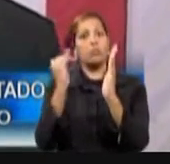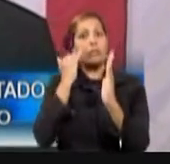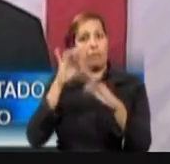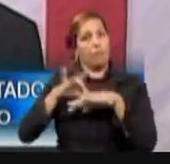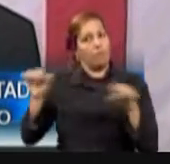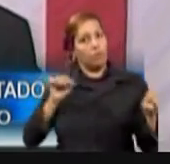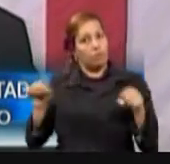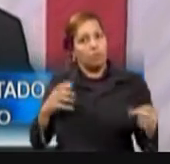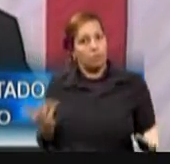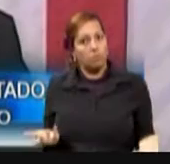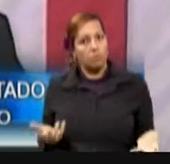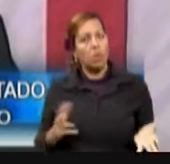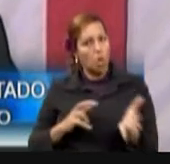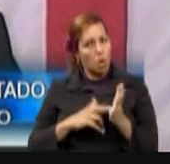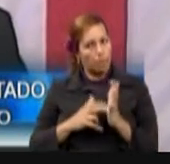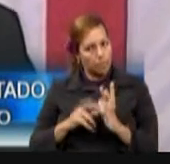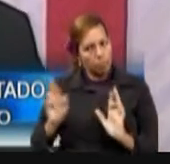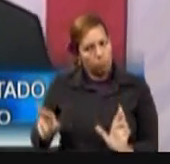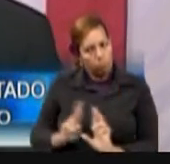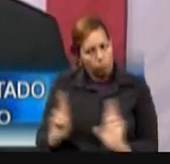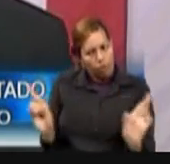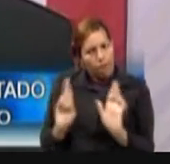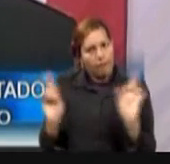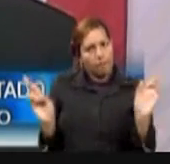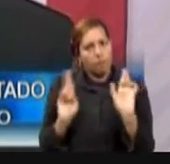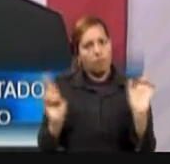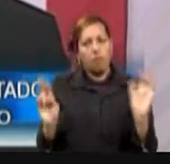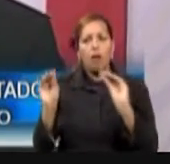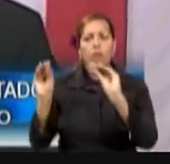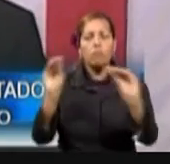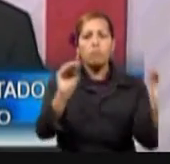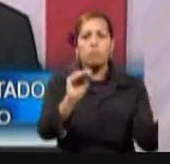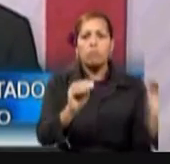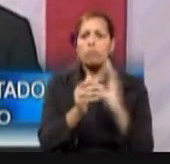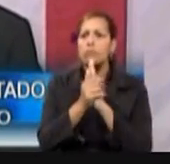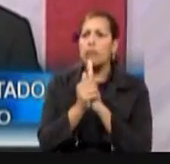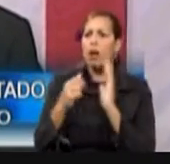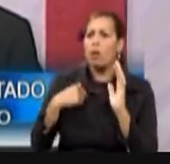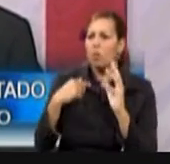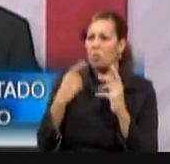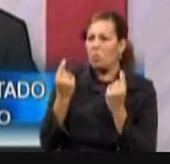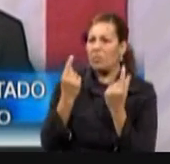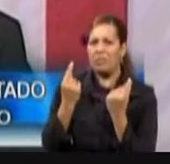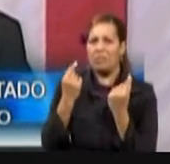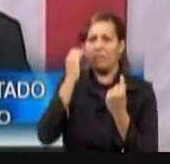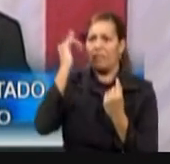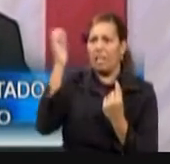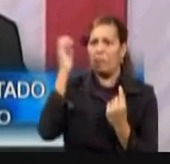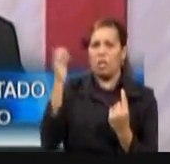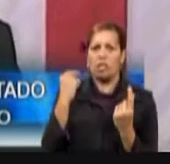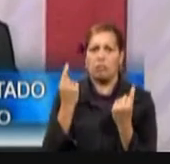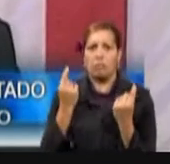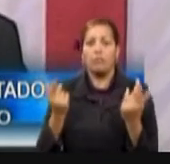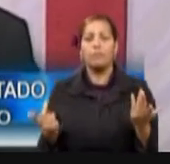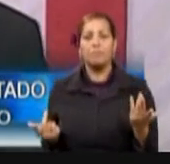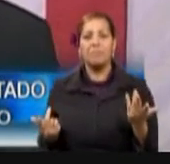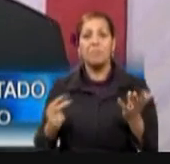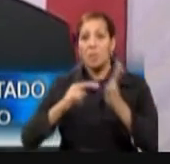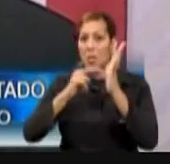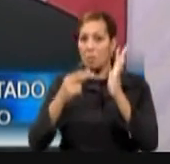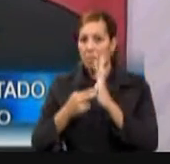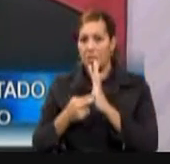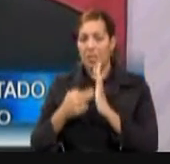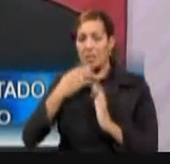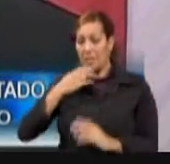preparado también quiere decir tener al día nuestro adiestramiento sobre qué hacer en caso de emergencia. Me complace informar que a diciembre